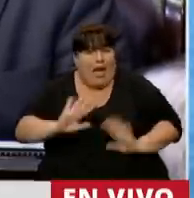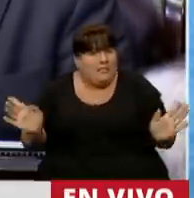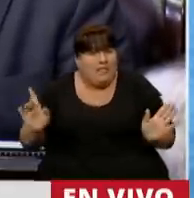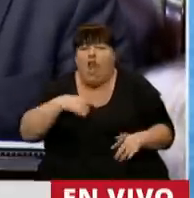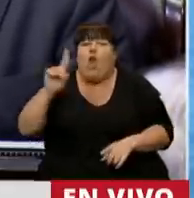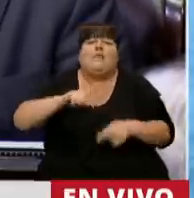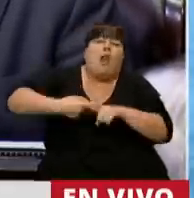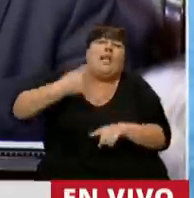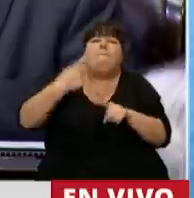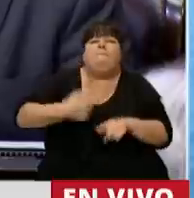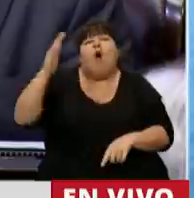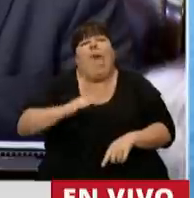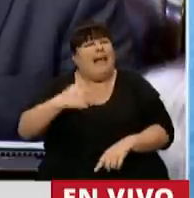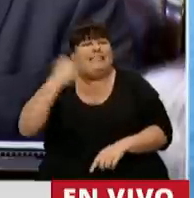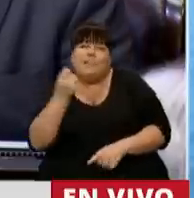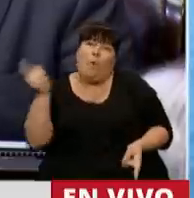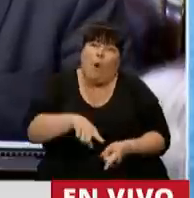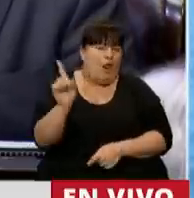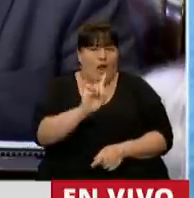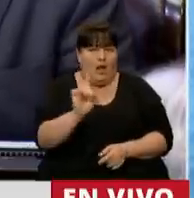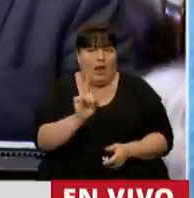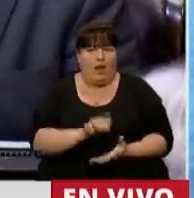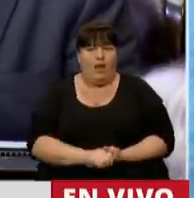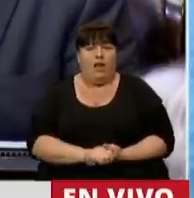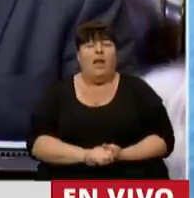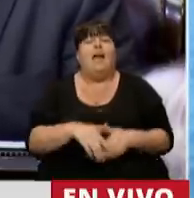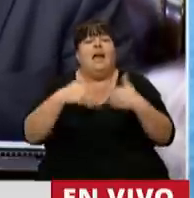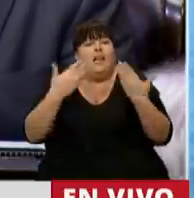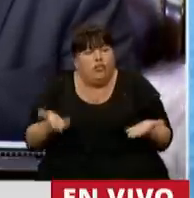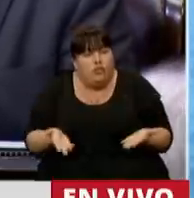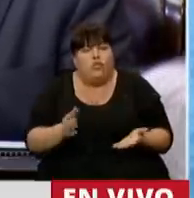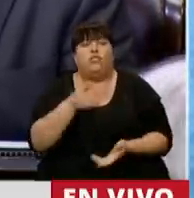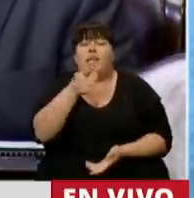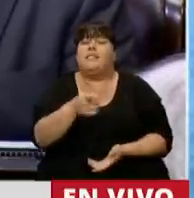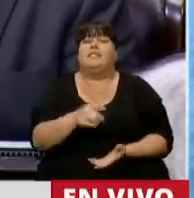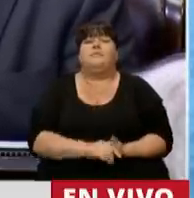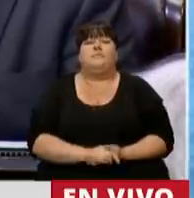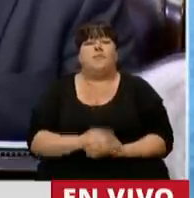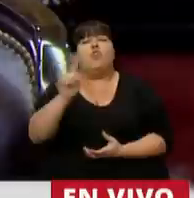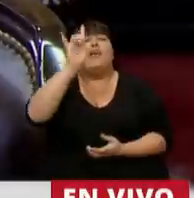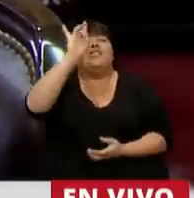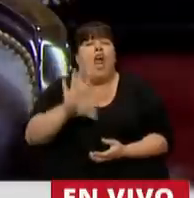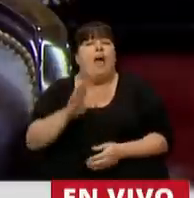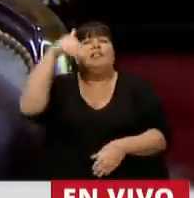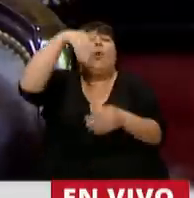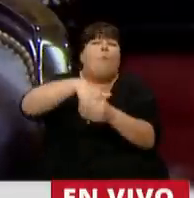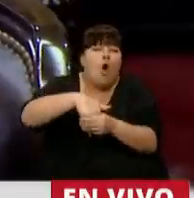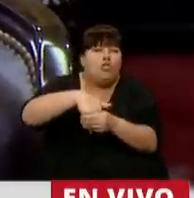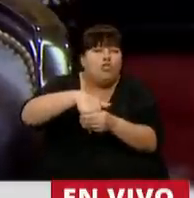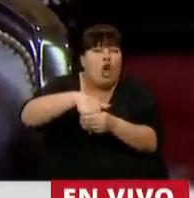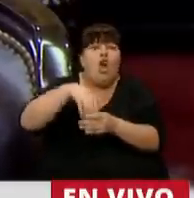No hacemos política por revancha. Y entonces, señor presidente, no solamente se votó,